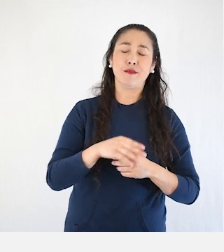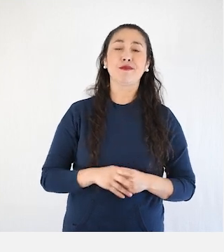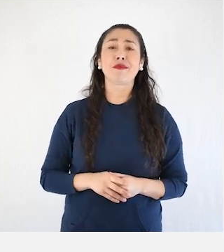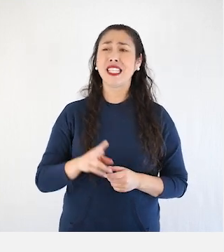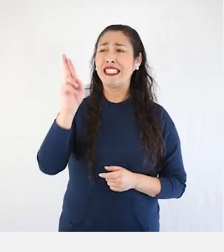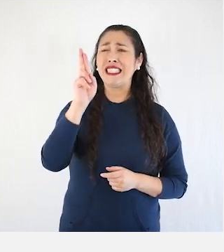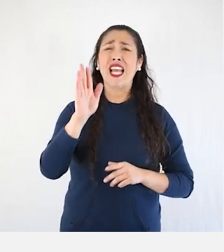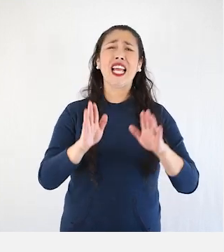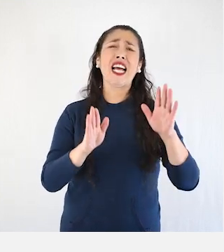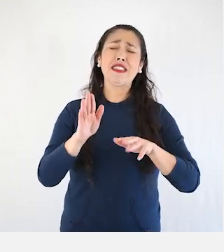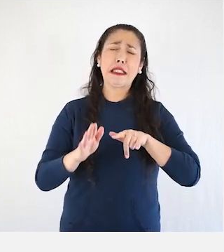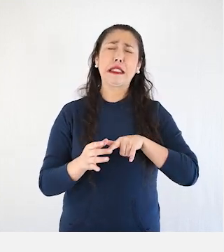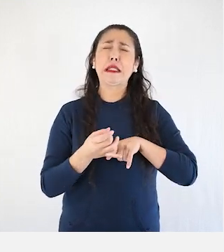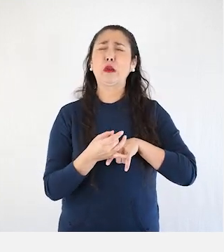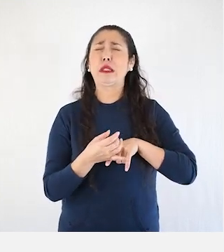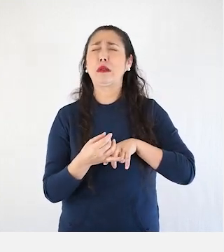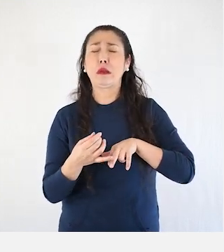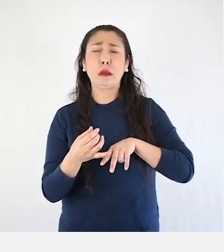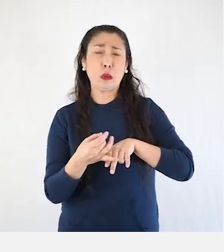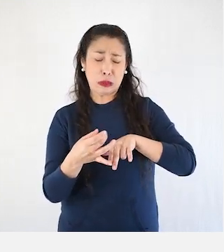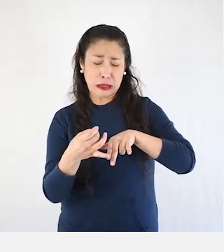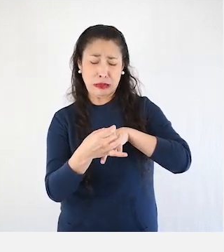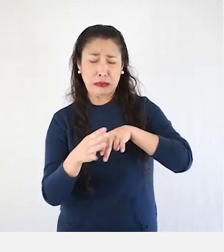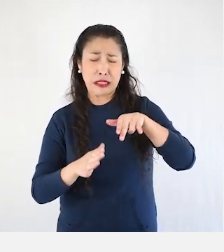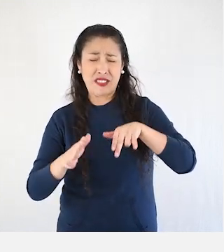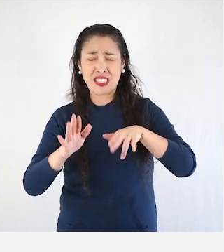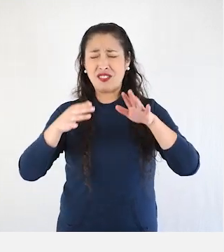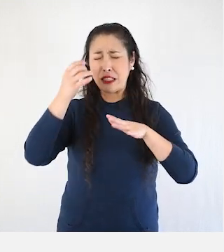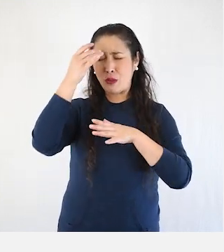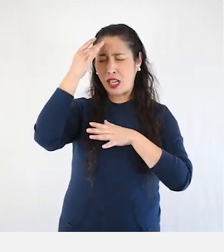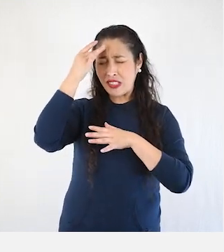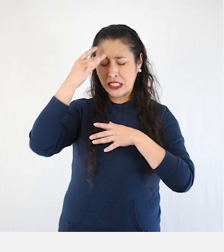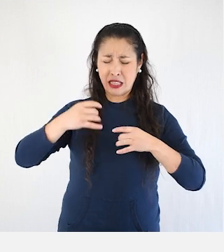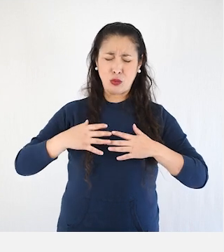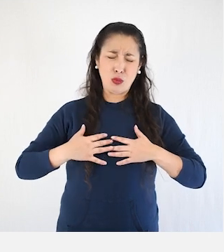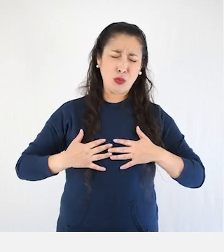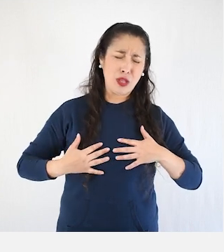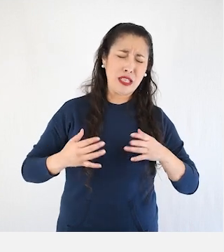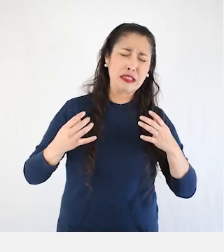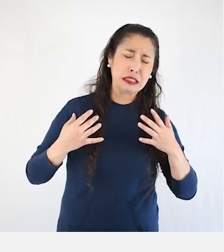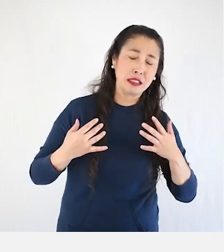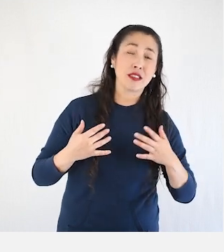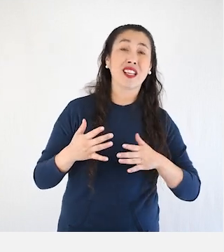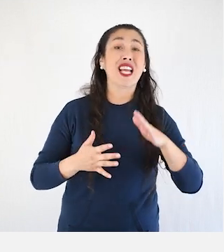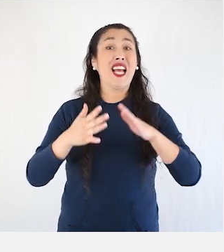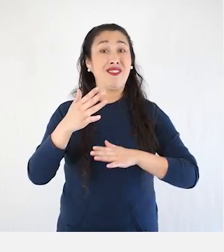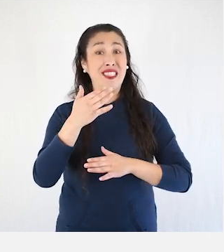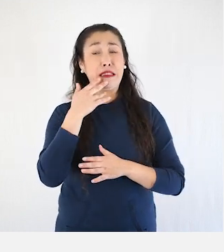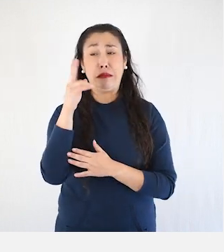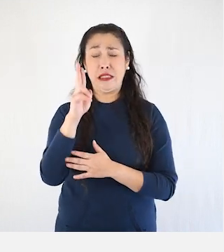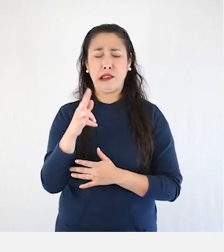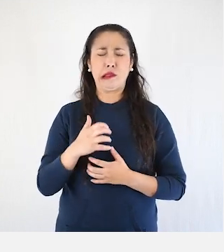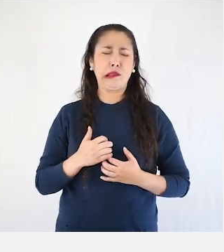Durante la menstruación, a veces se sienten adoloridas. Tienen dolor de útero, de cabeza, de sus senos. En ocasiones